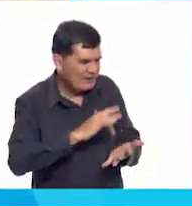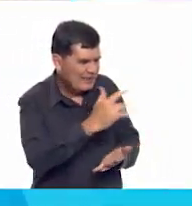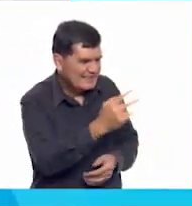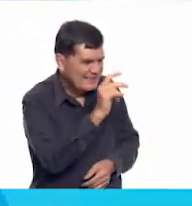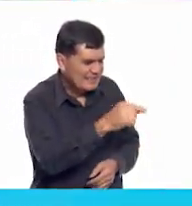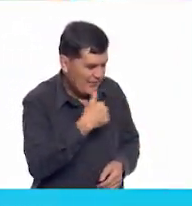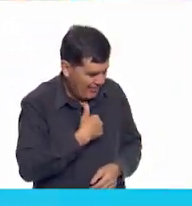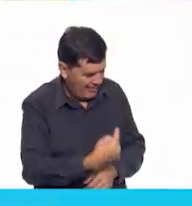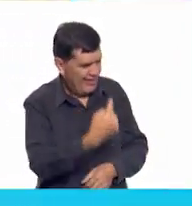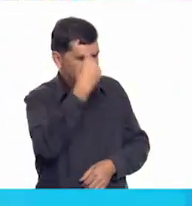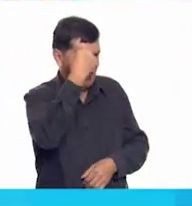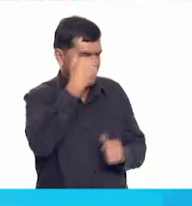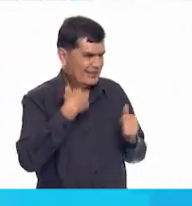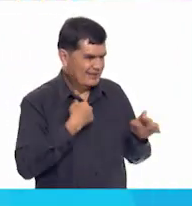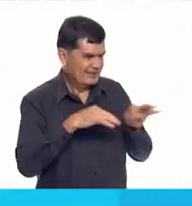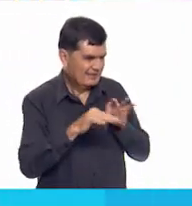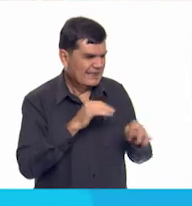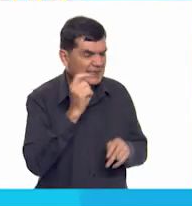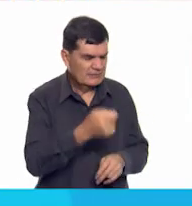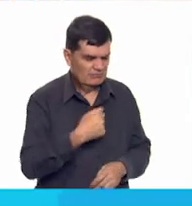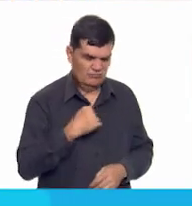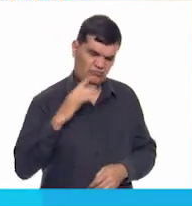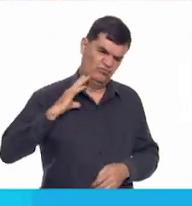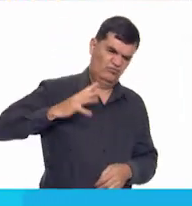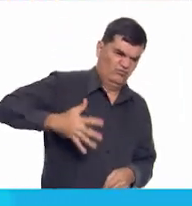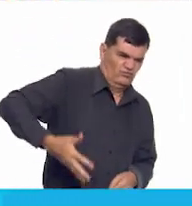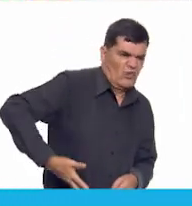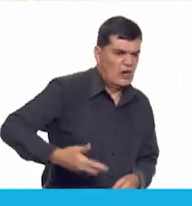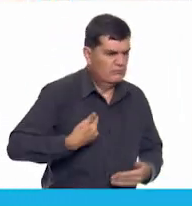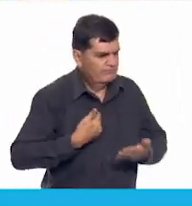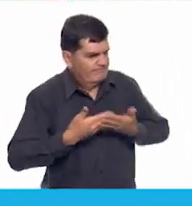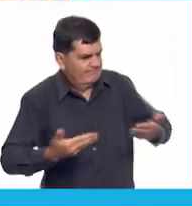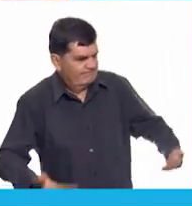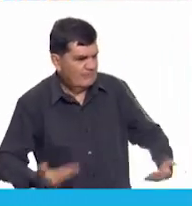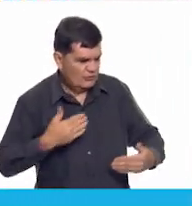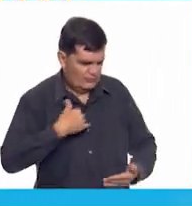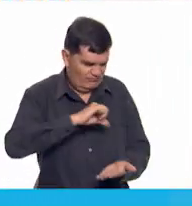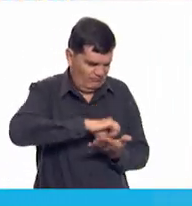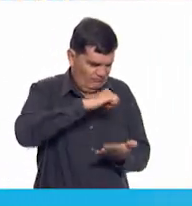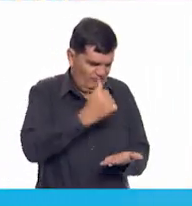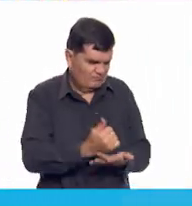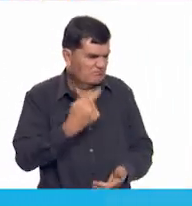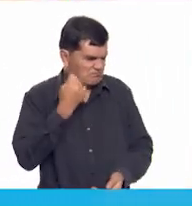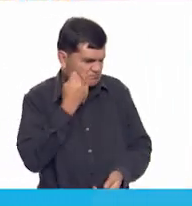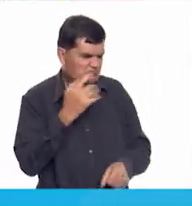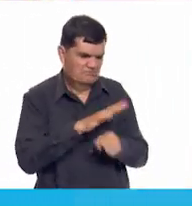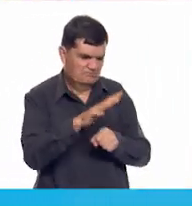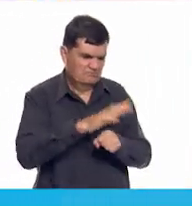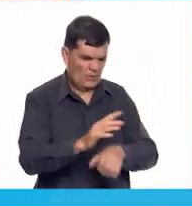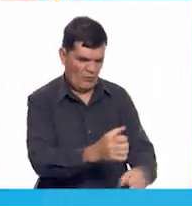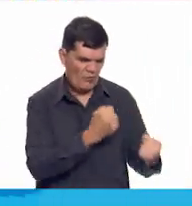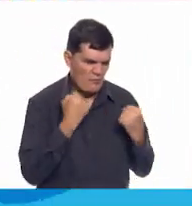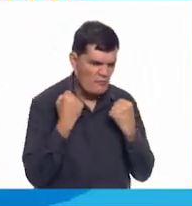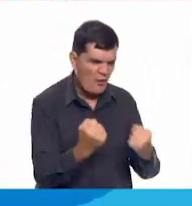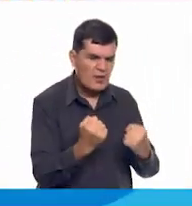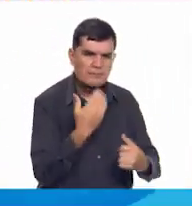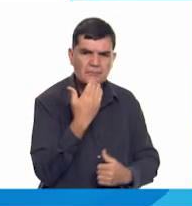finalmente su misión. Ahora se sentía muy orgulloso de ser pequeño, pero poderoso.